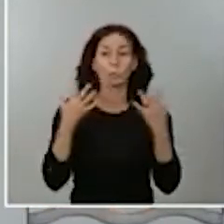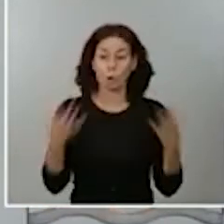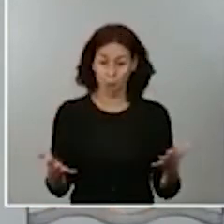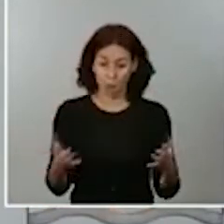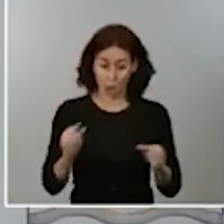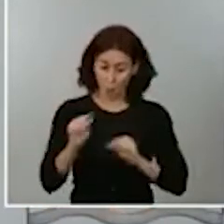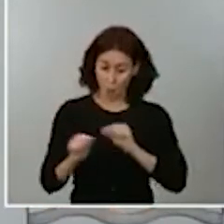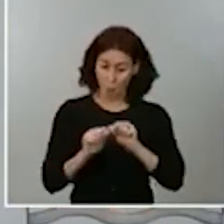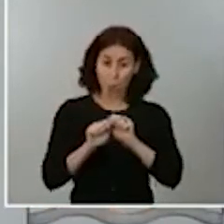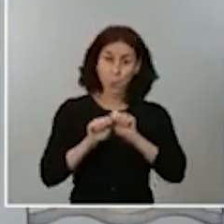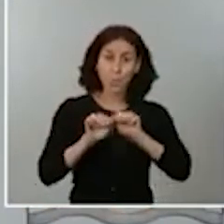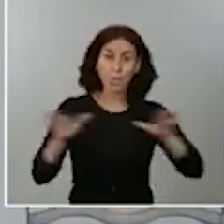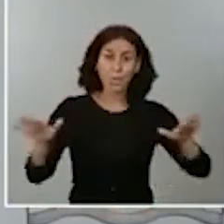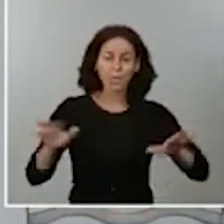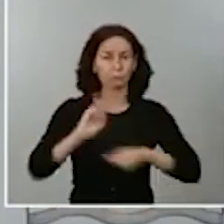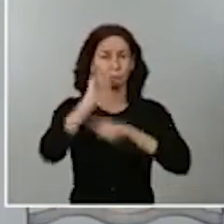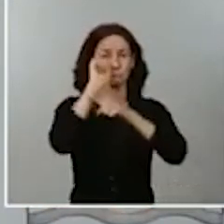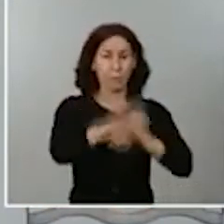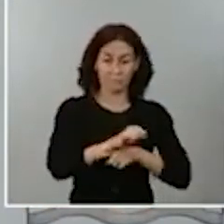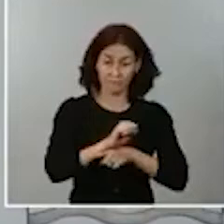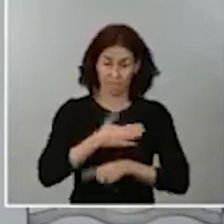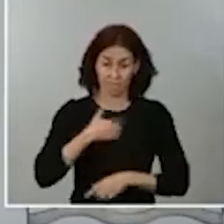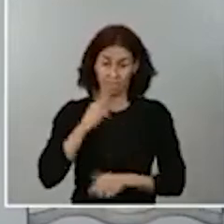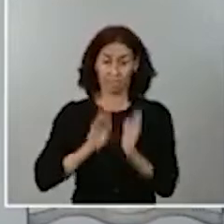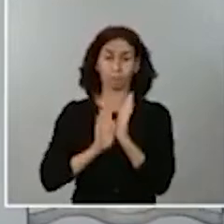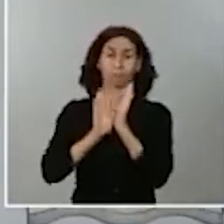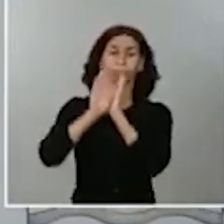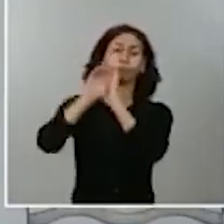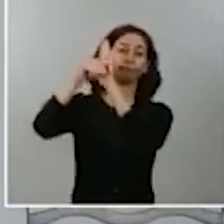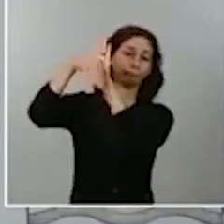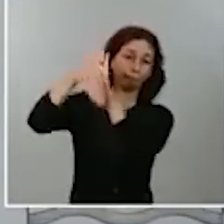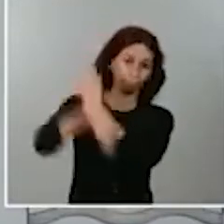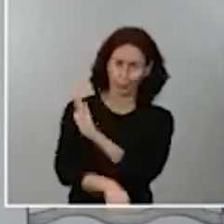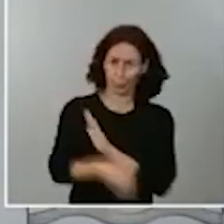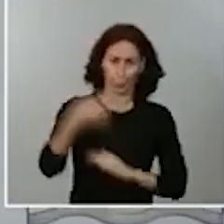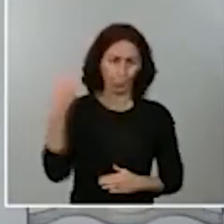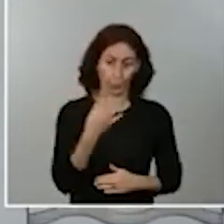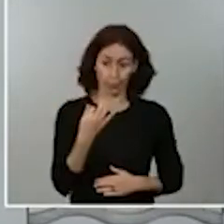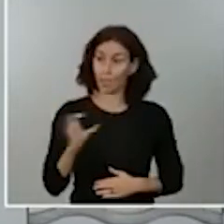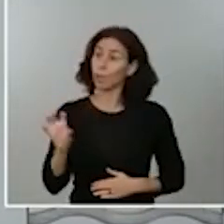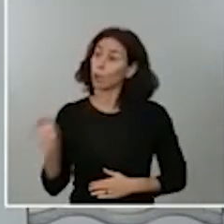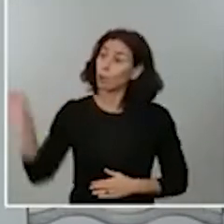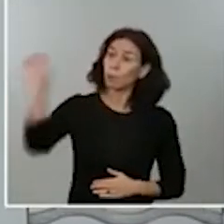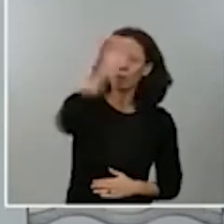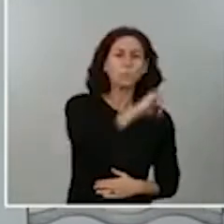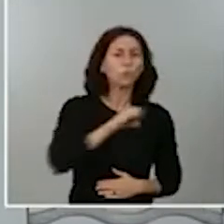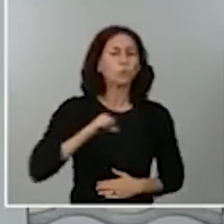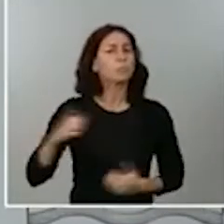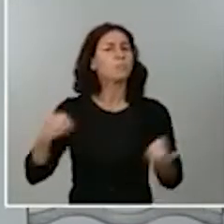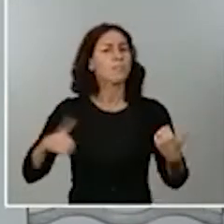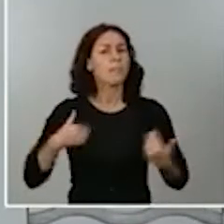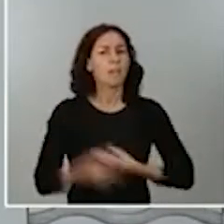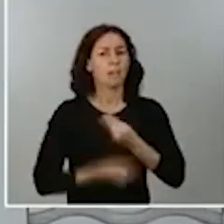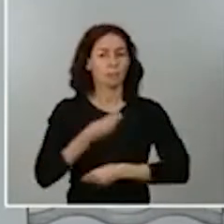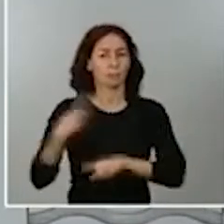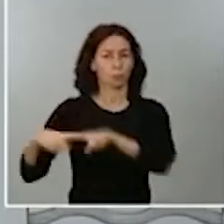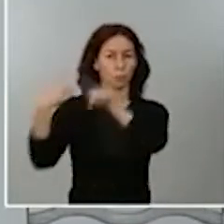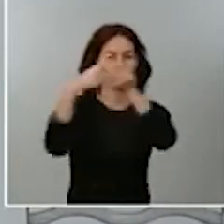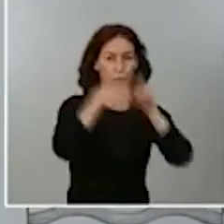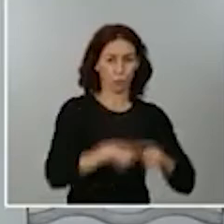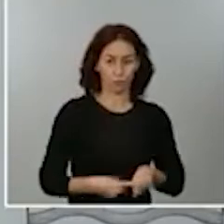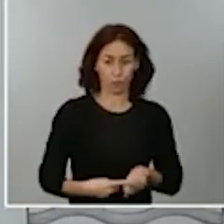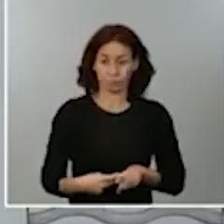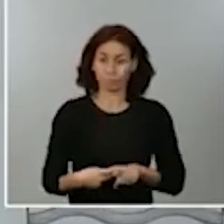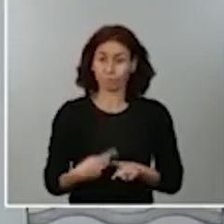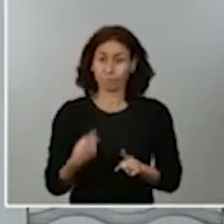Y en eso está enfocado el Gobierno. El resto de comunidades autónomas están actuando. Y están actuando conforme al plan de